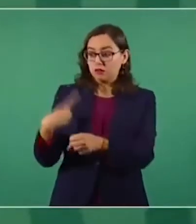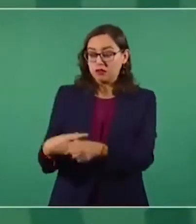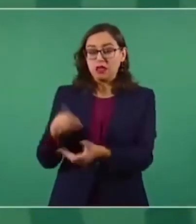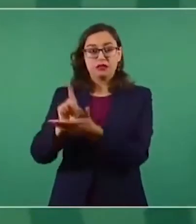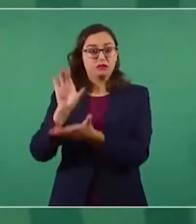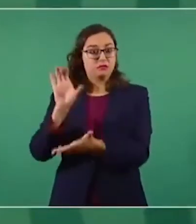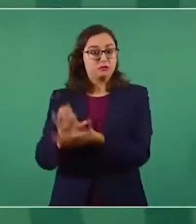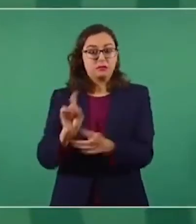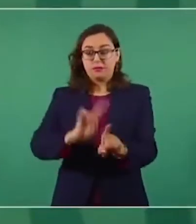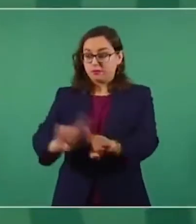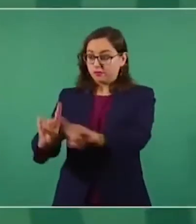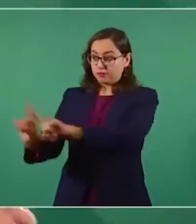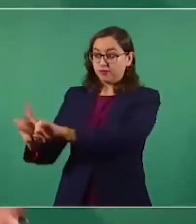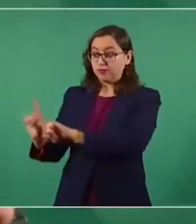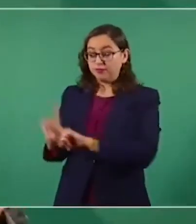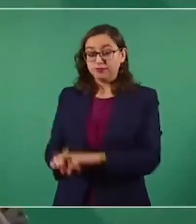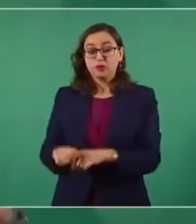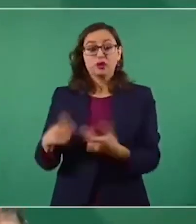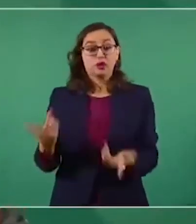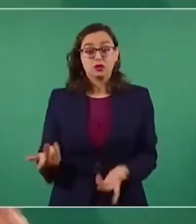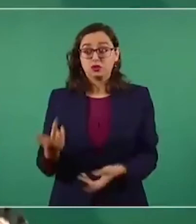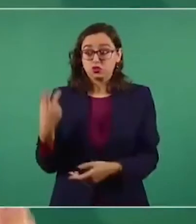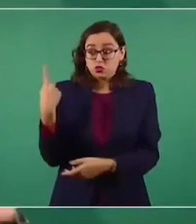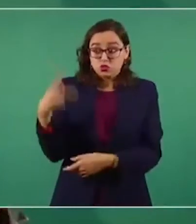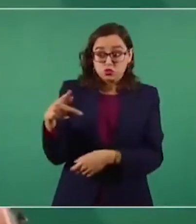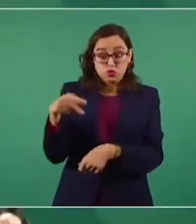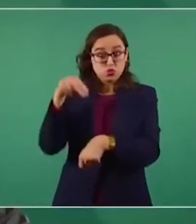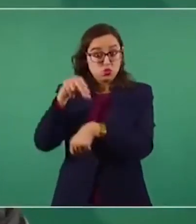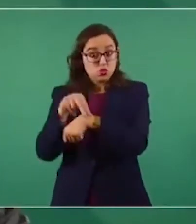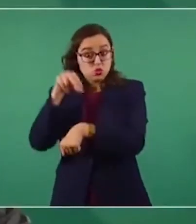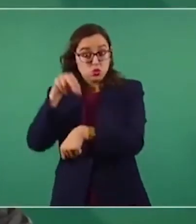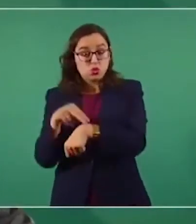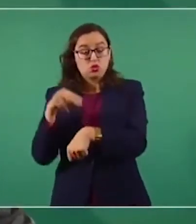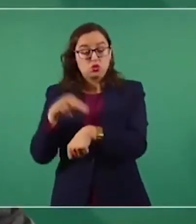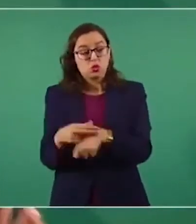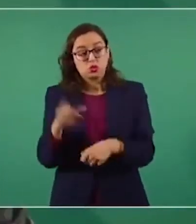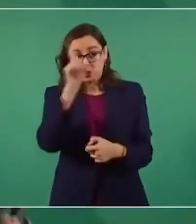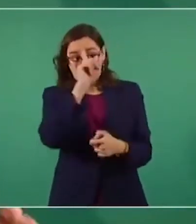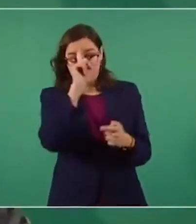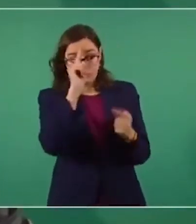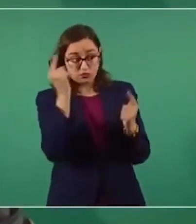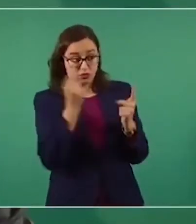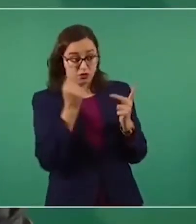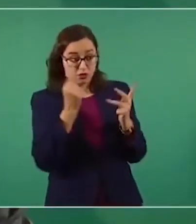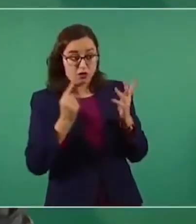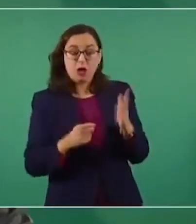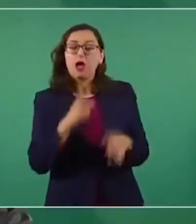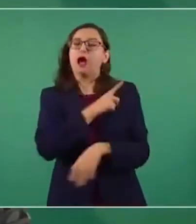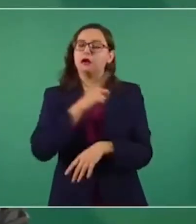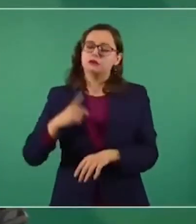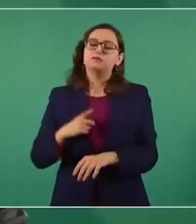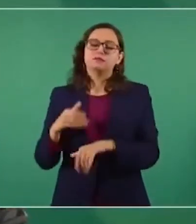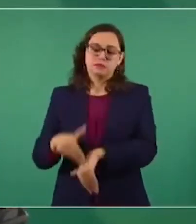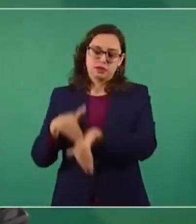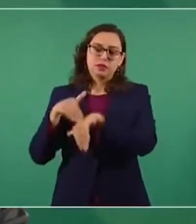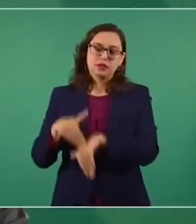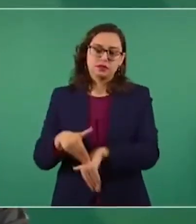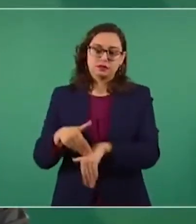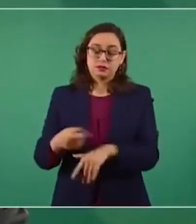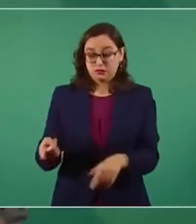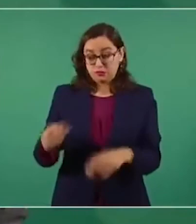seguir las precauciones que le recomienda el médico, la médica tratante a todas las personas que padecen